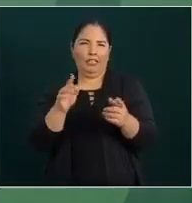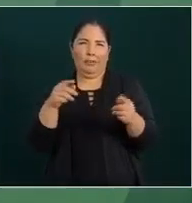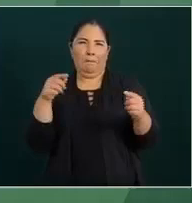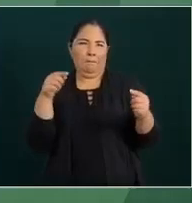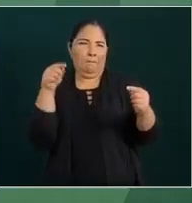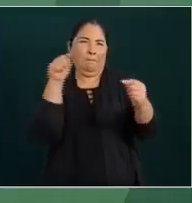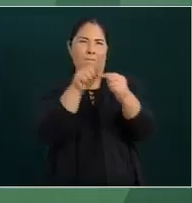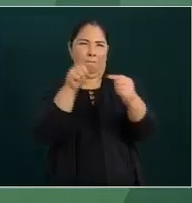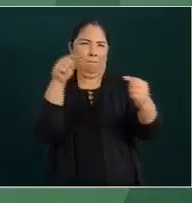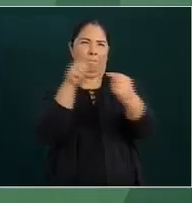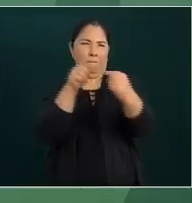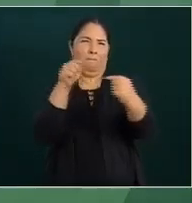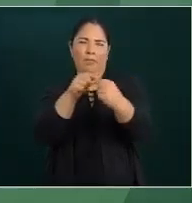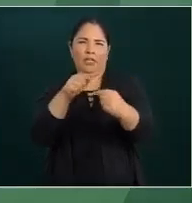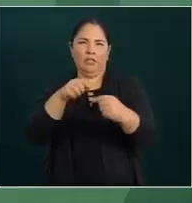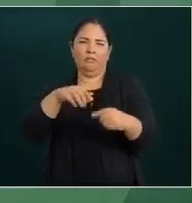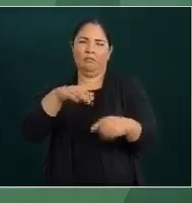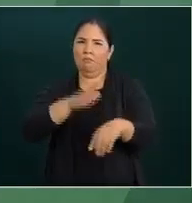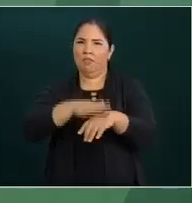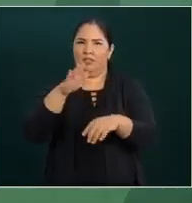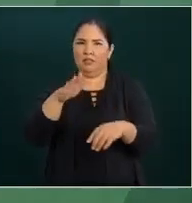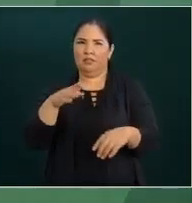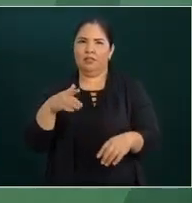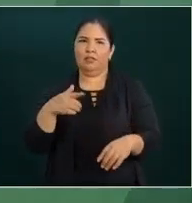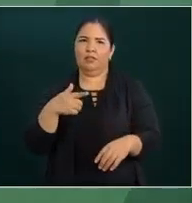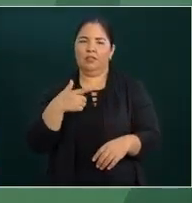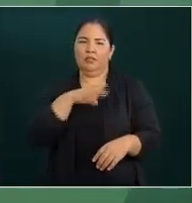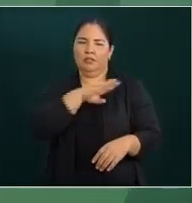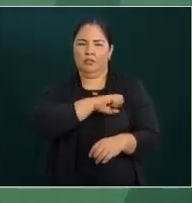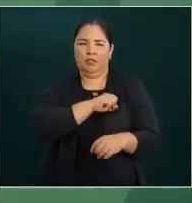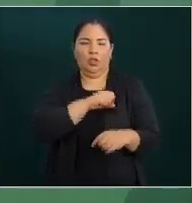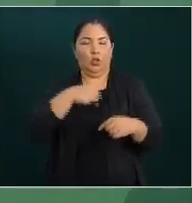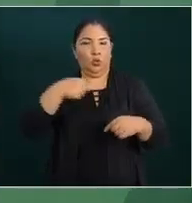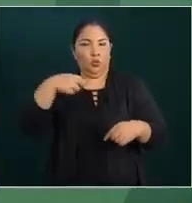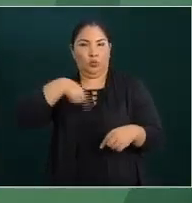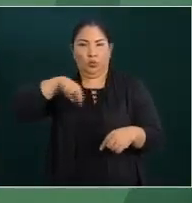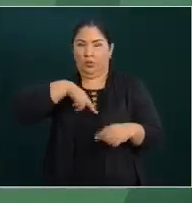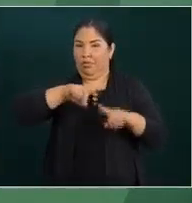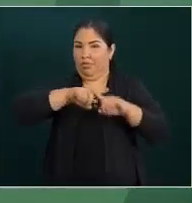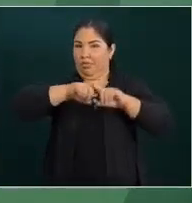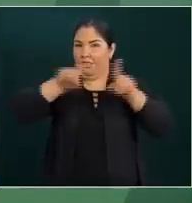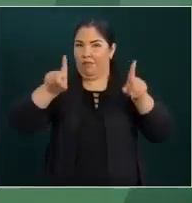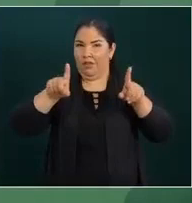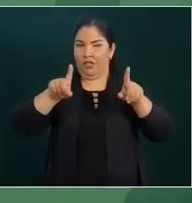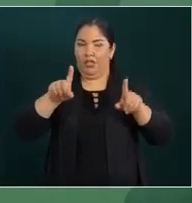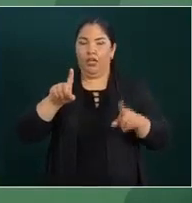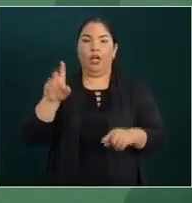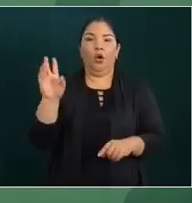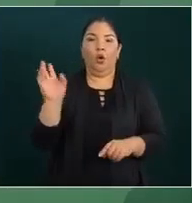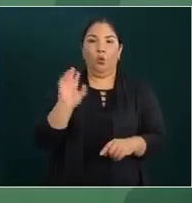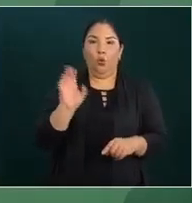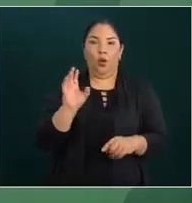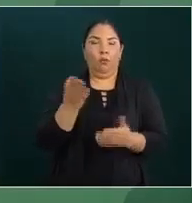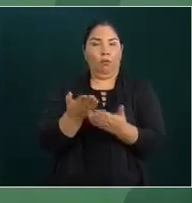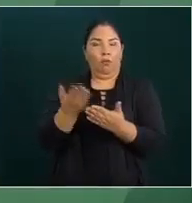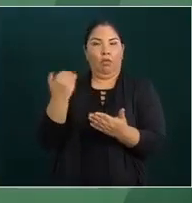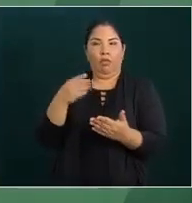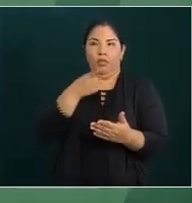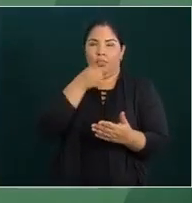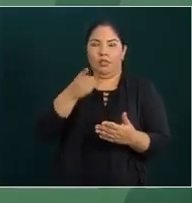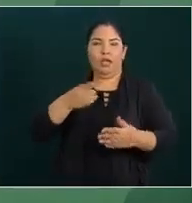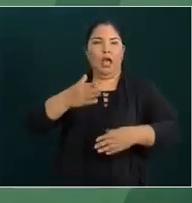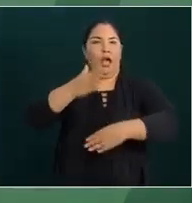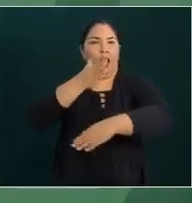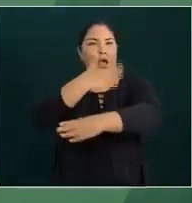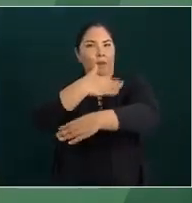chimuelos. Nosotros tenemos una concepción distinta. Cuando dije abrazos,